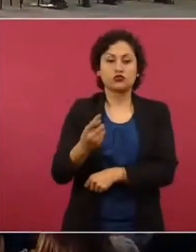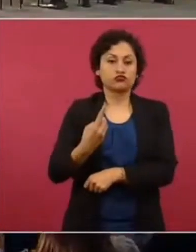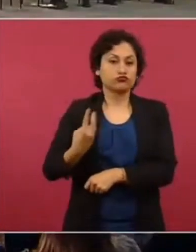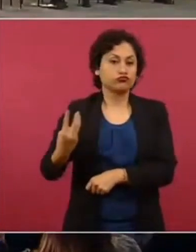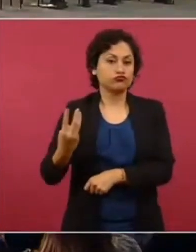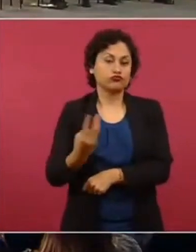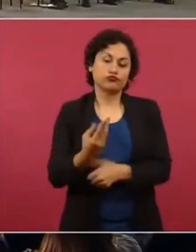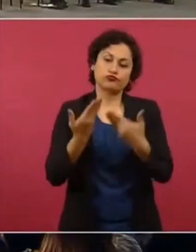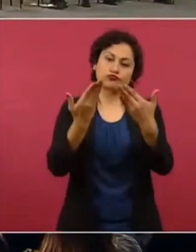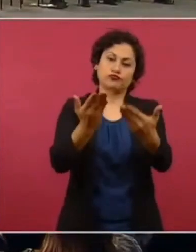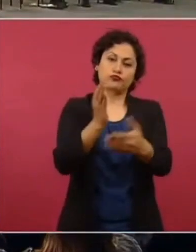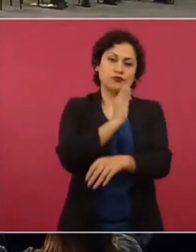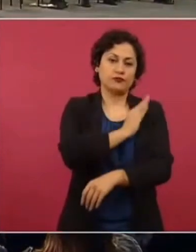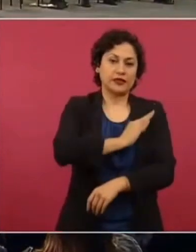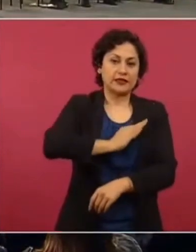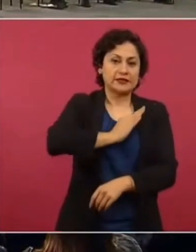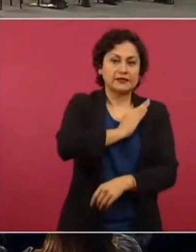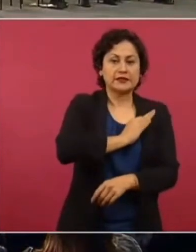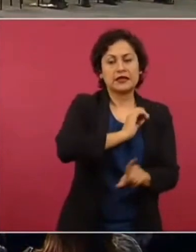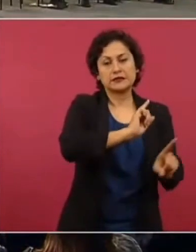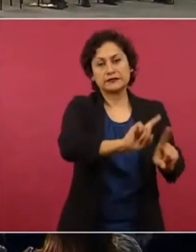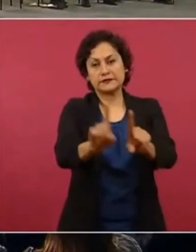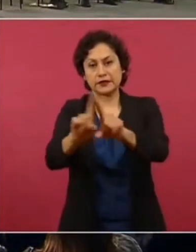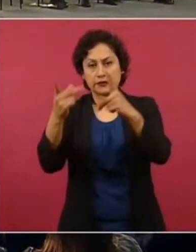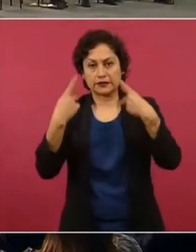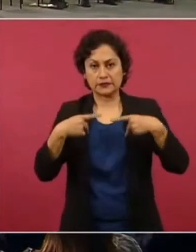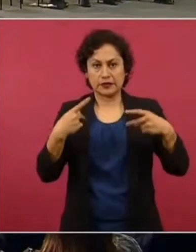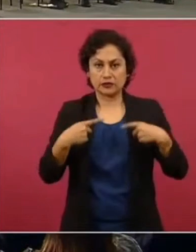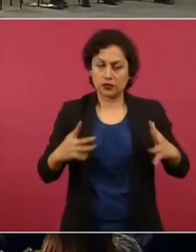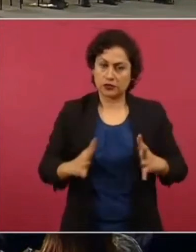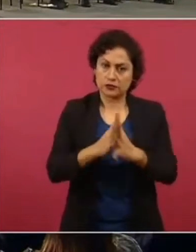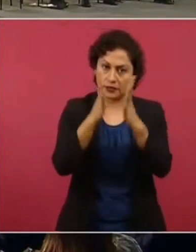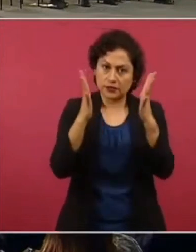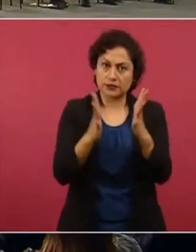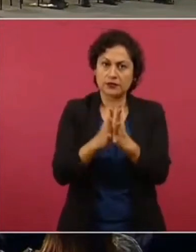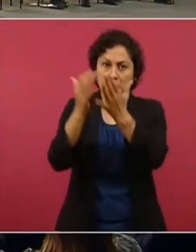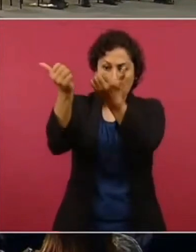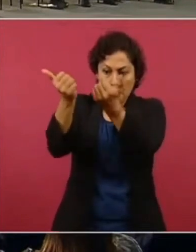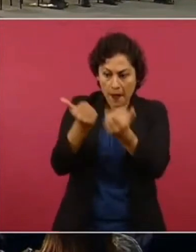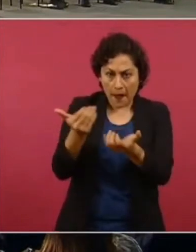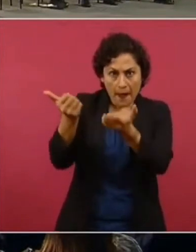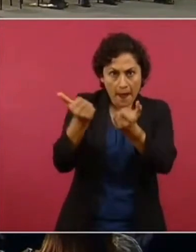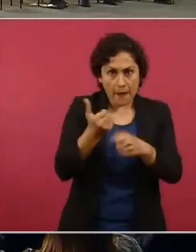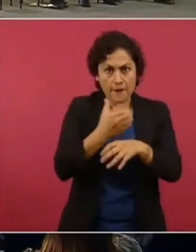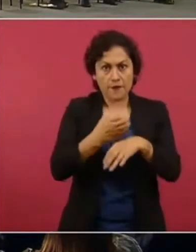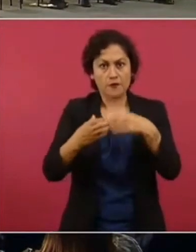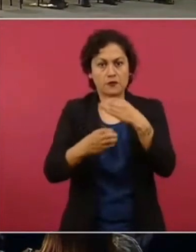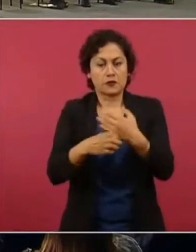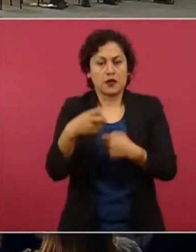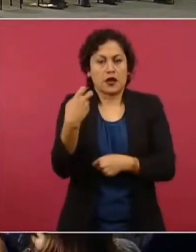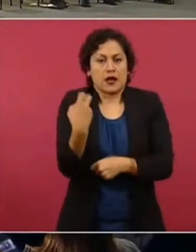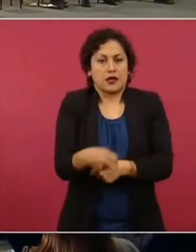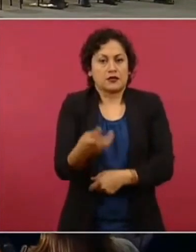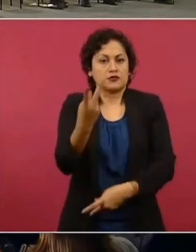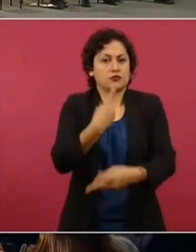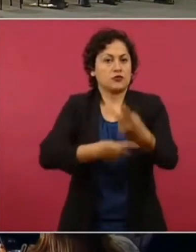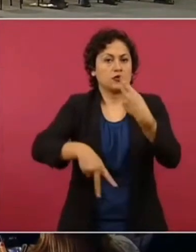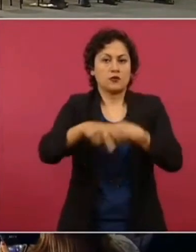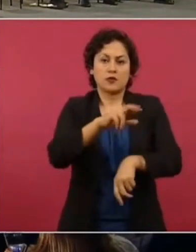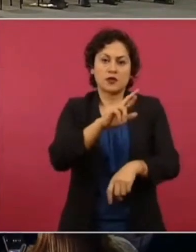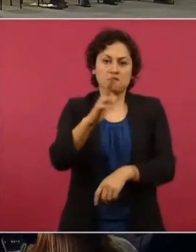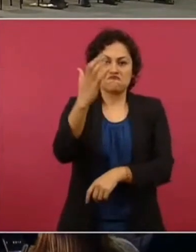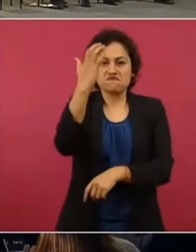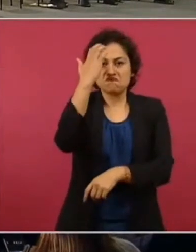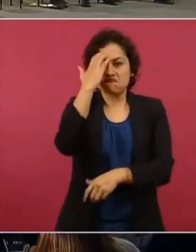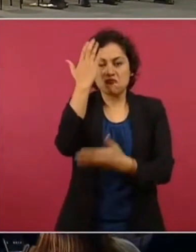actores involucrados en esta maravillosa operación que honra a nuestros países y a las extraordinarias